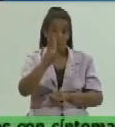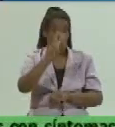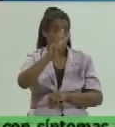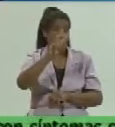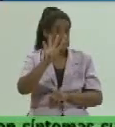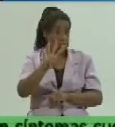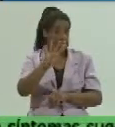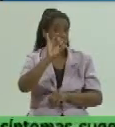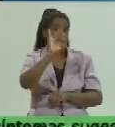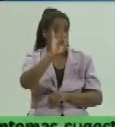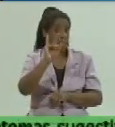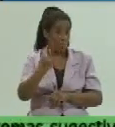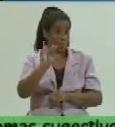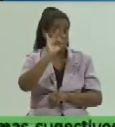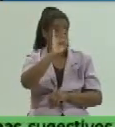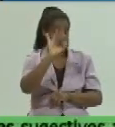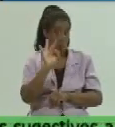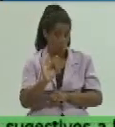3134-7978